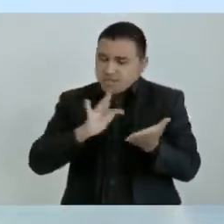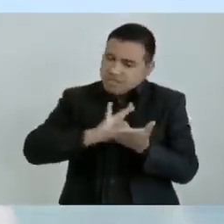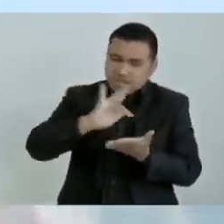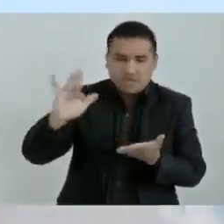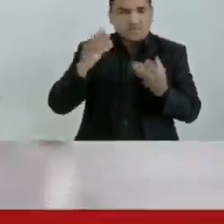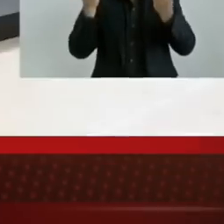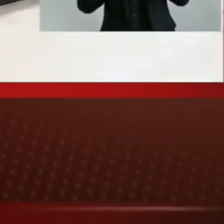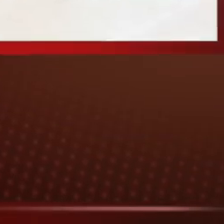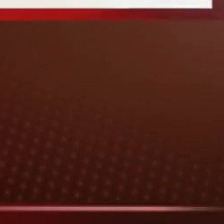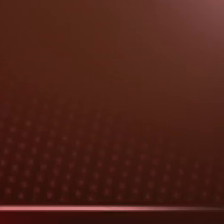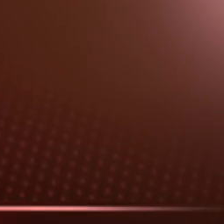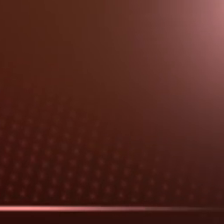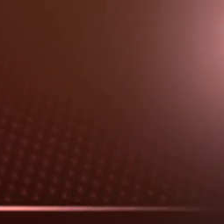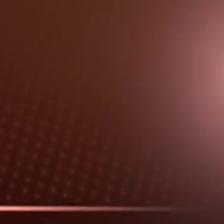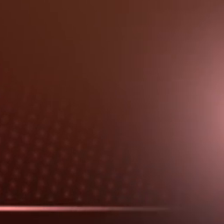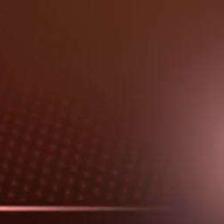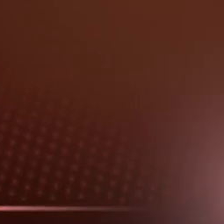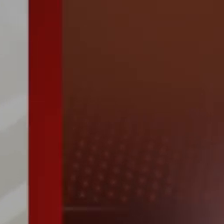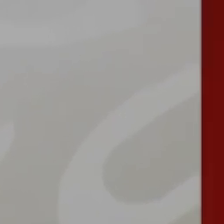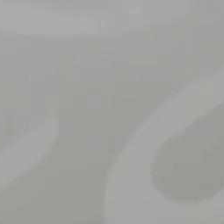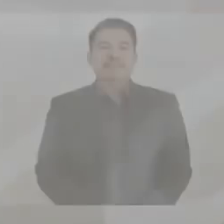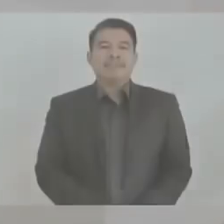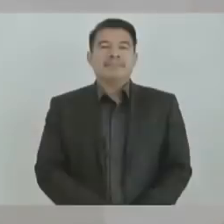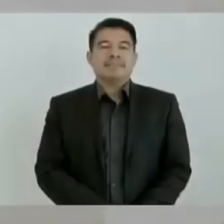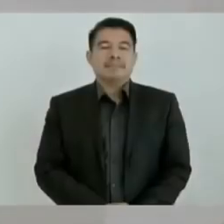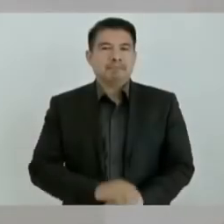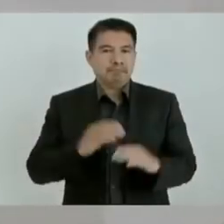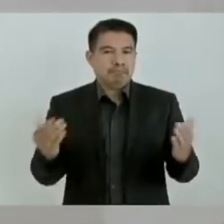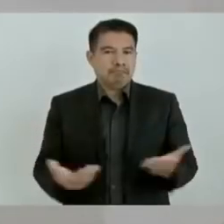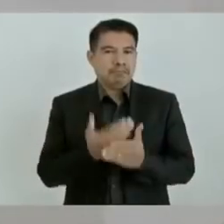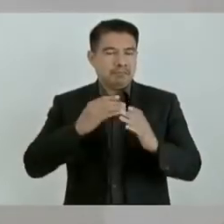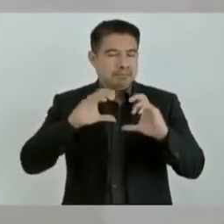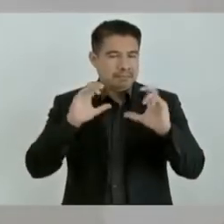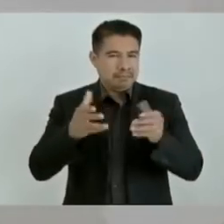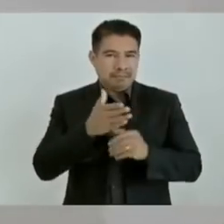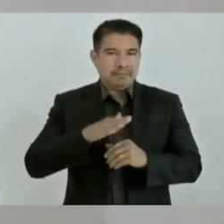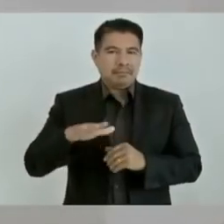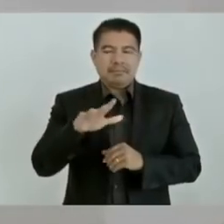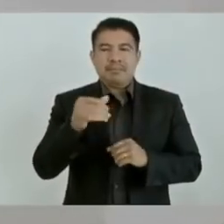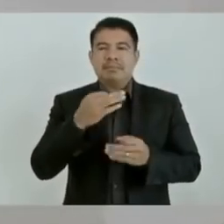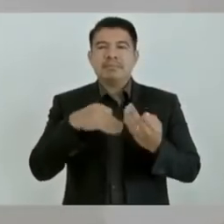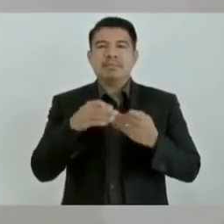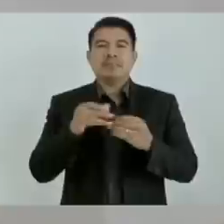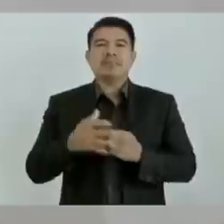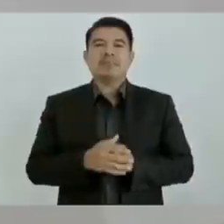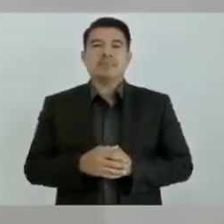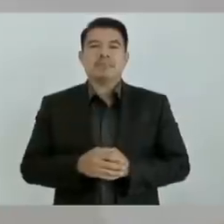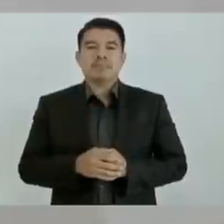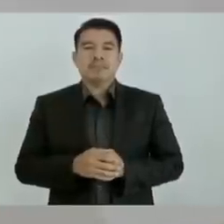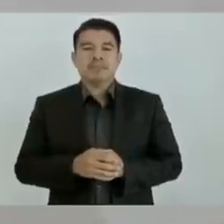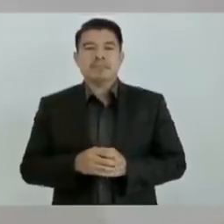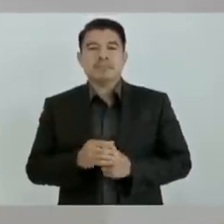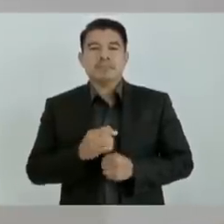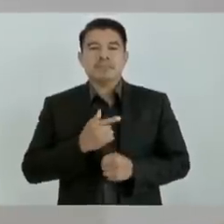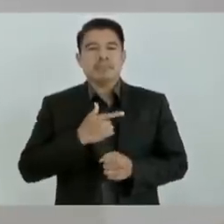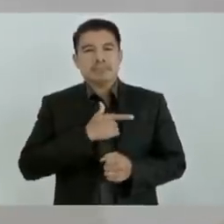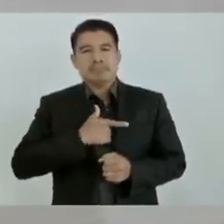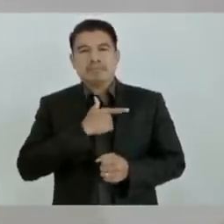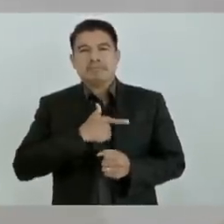gracias. De Chiapas me da mucho gusto estar